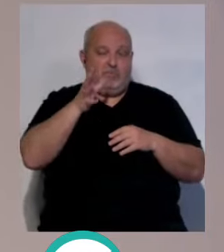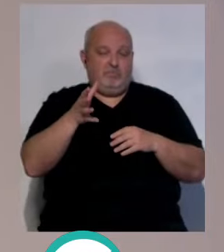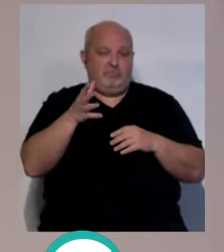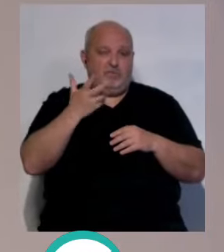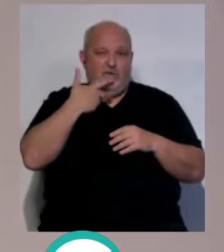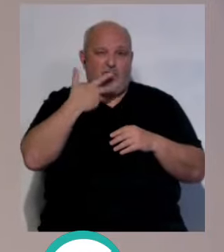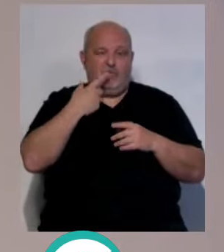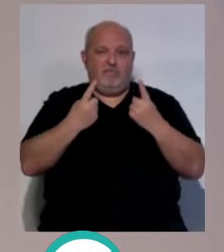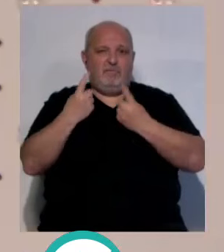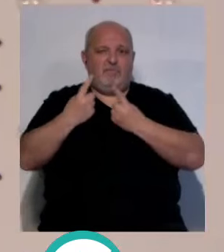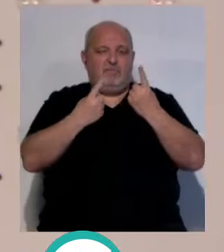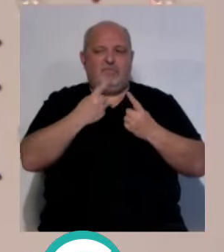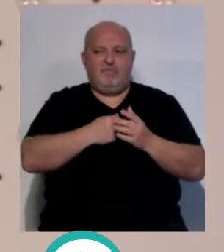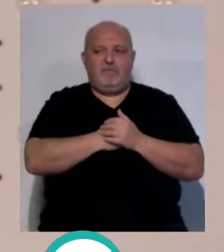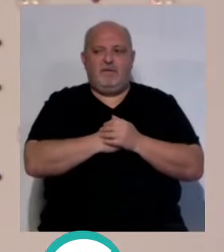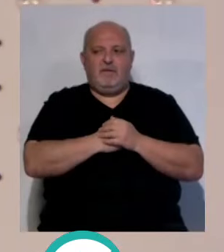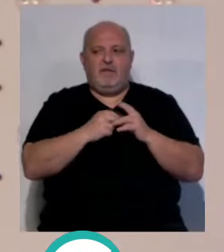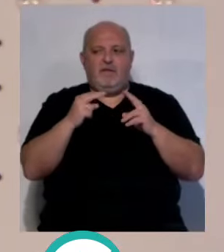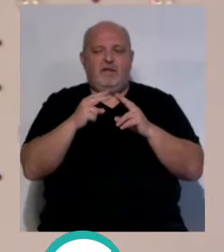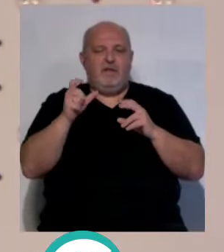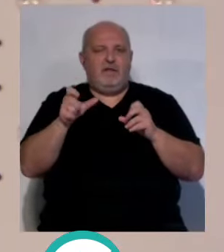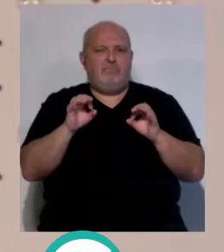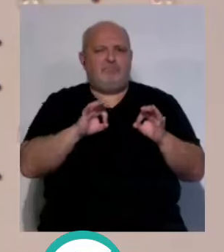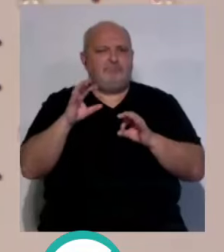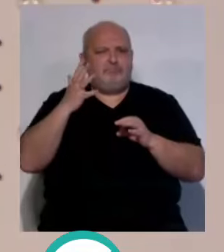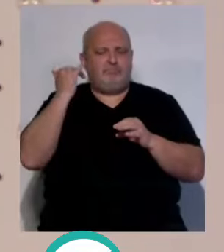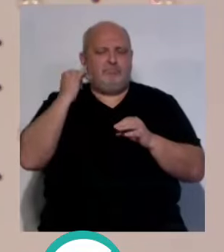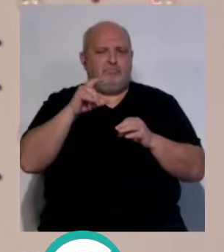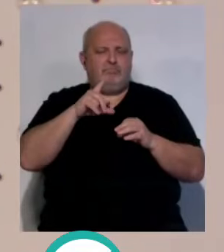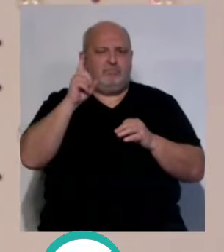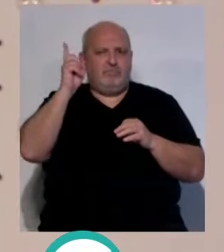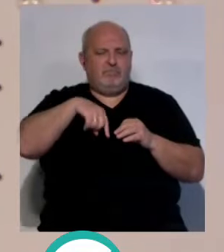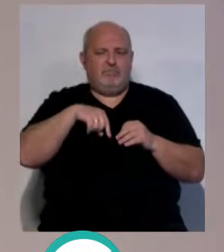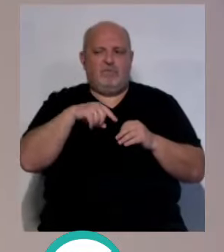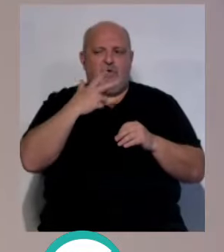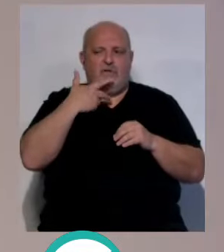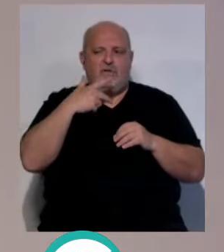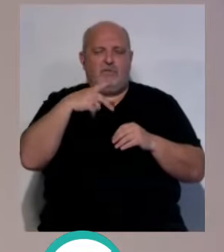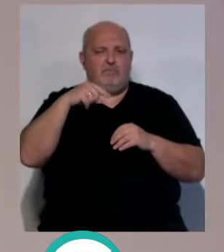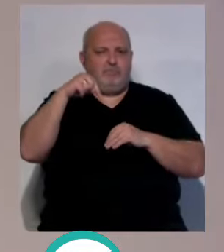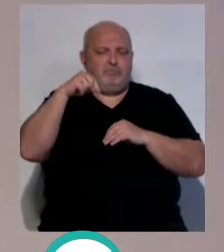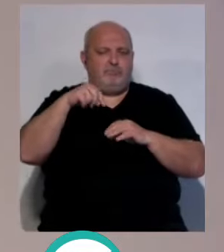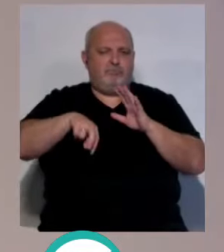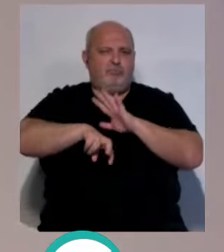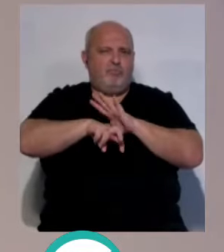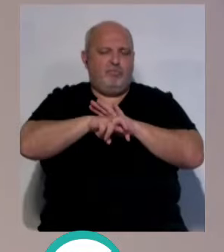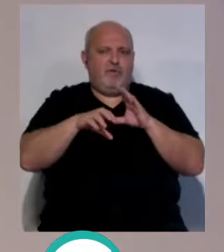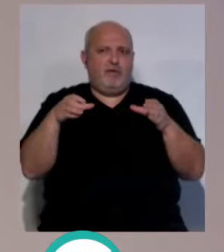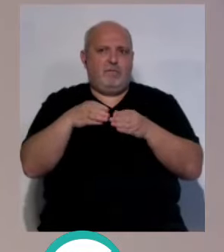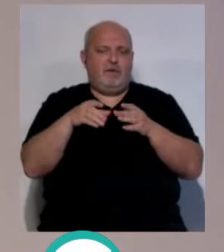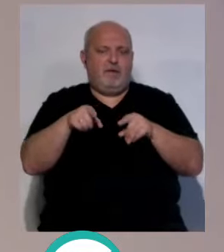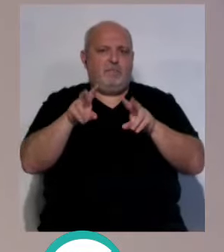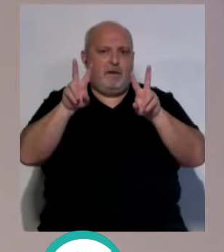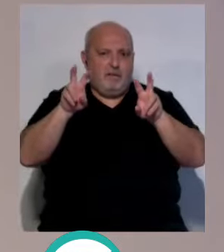conozco a David hace muchos años, pero un hombre muy preparado, un hombre muy educado, un hombre que sabe mucho de fútbol y llevar un equipo de estos,